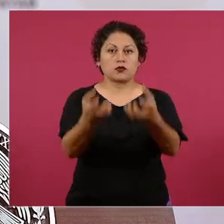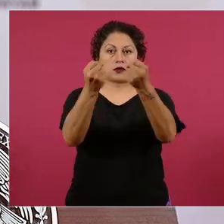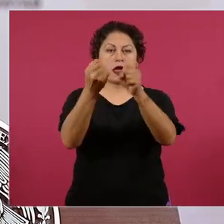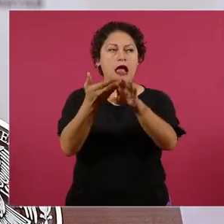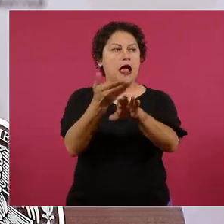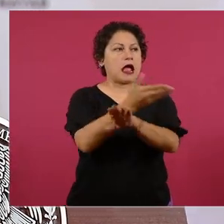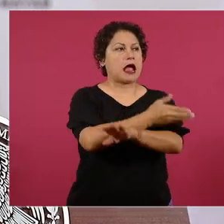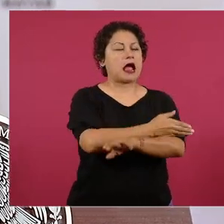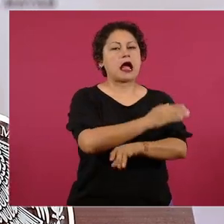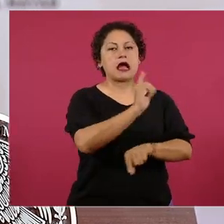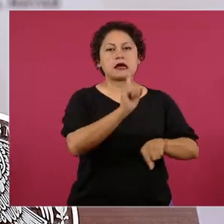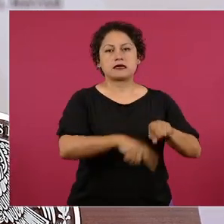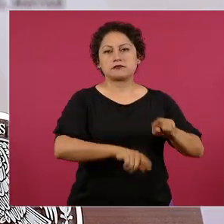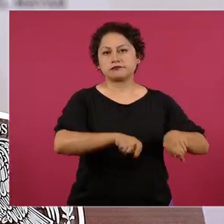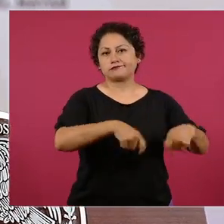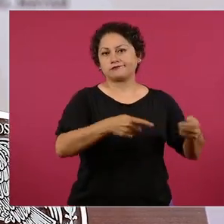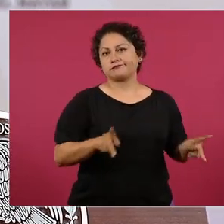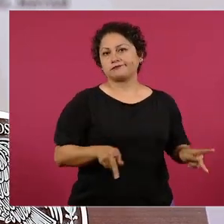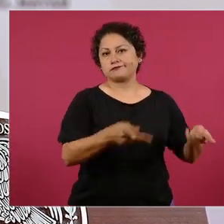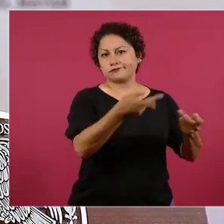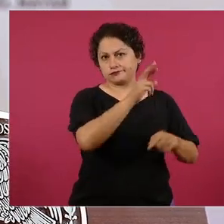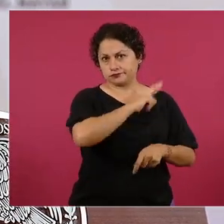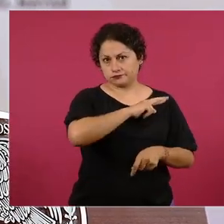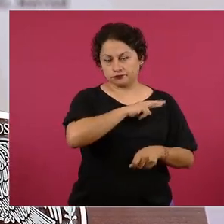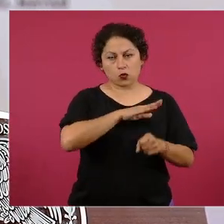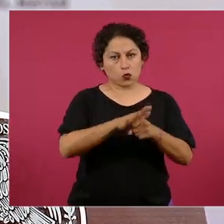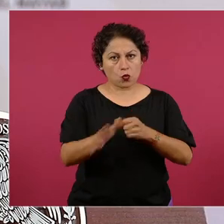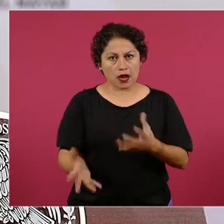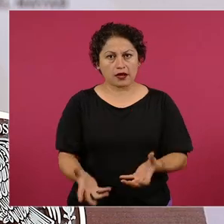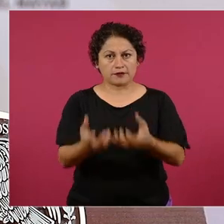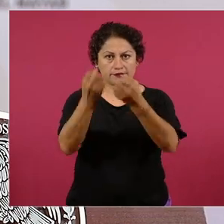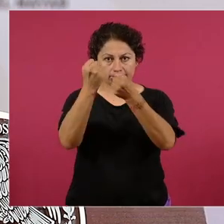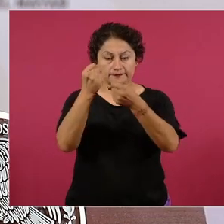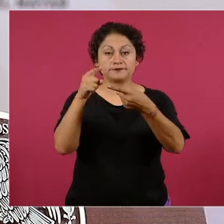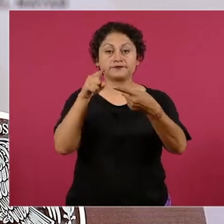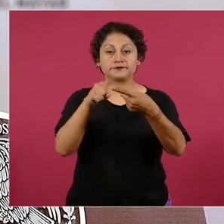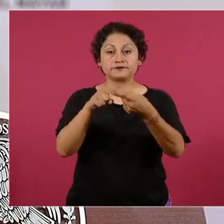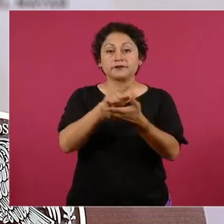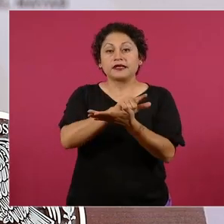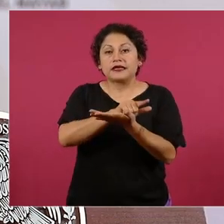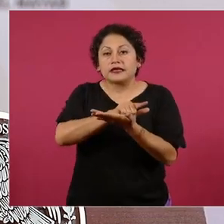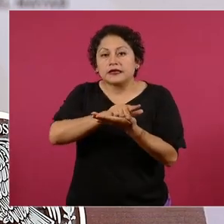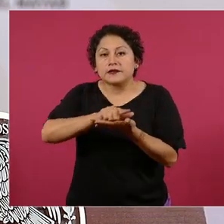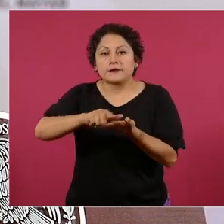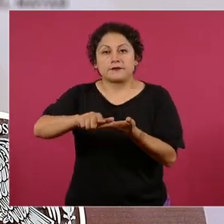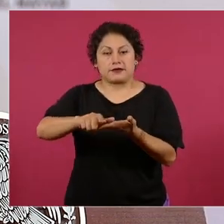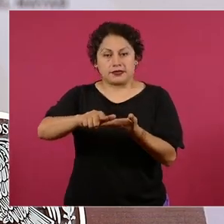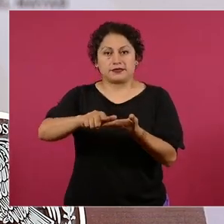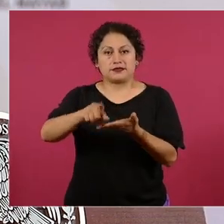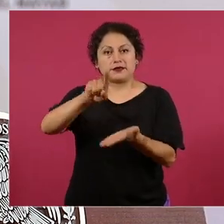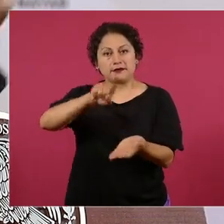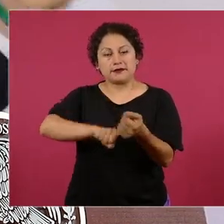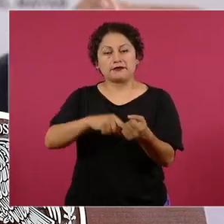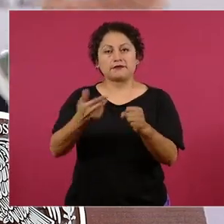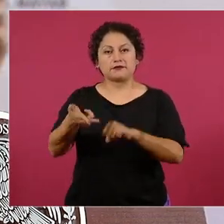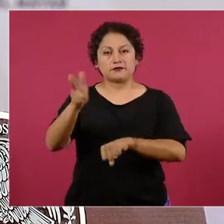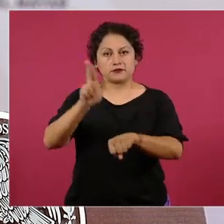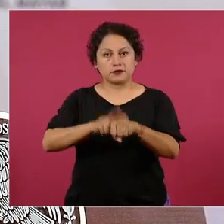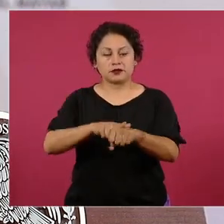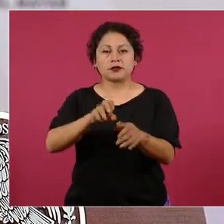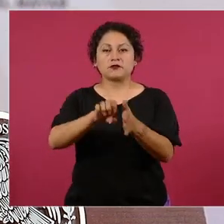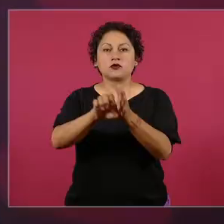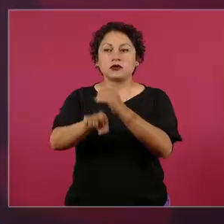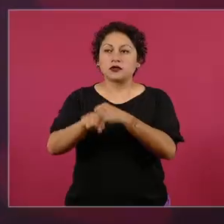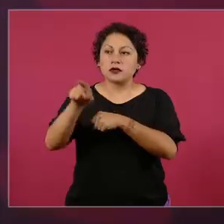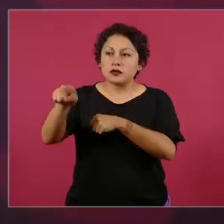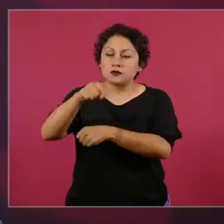en las Secretarías de Salud de los Estados. El tema de higiene y limpieza, la higiene de un hospital, de un quirófano, de un consultorio, del área en